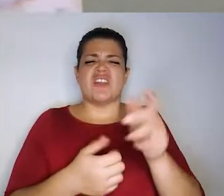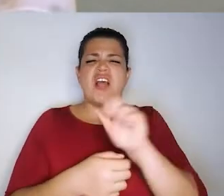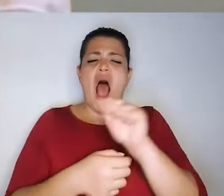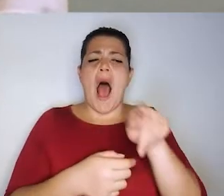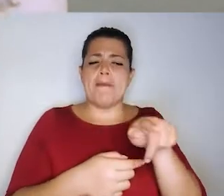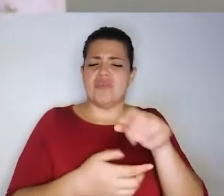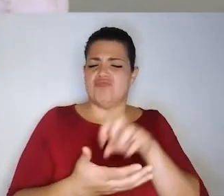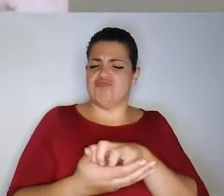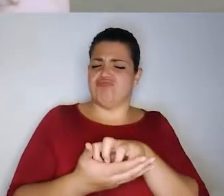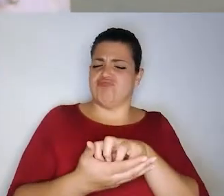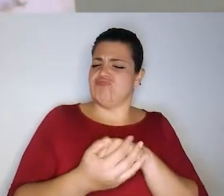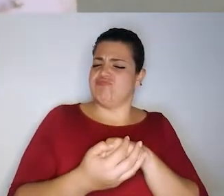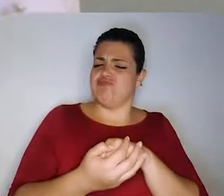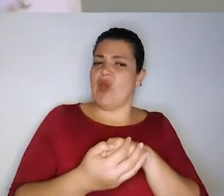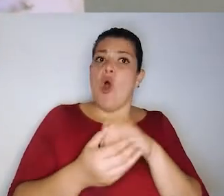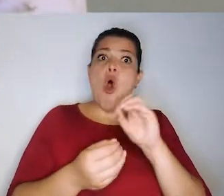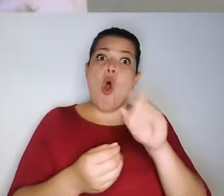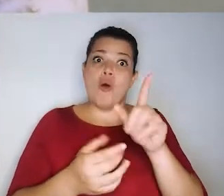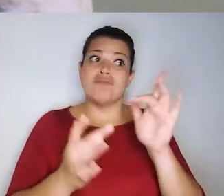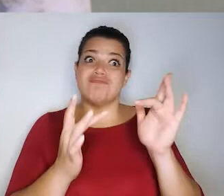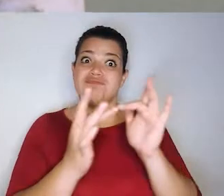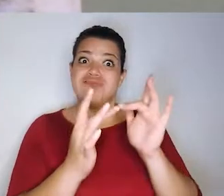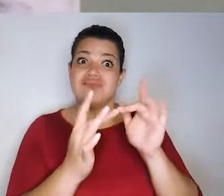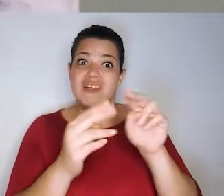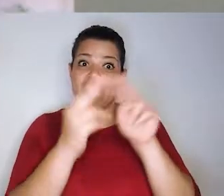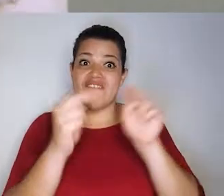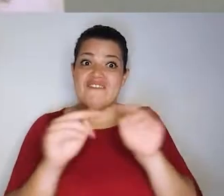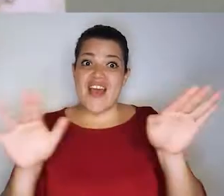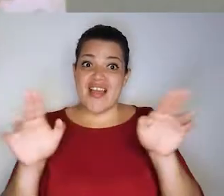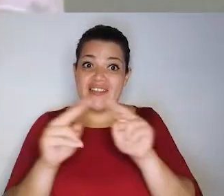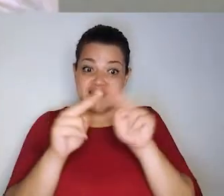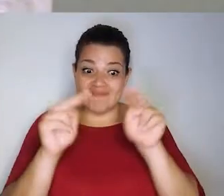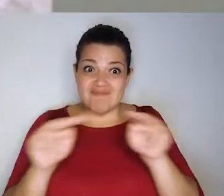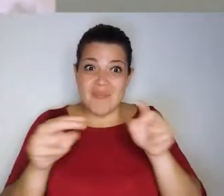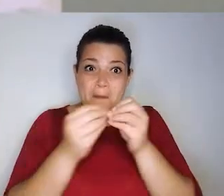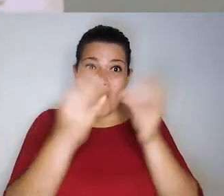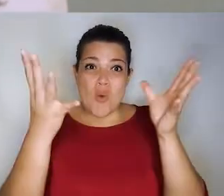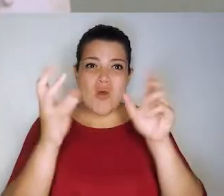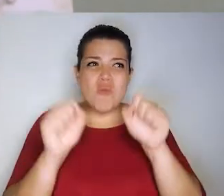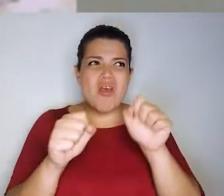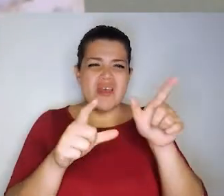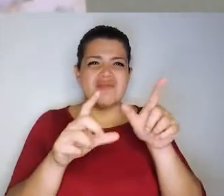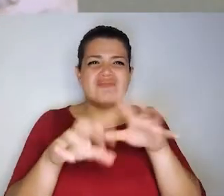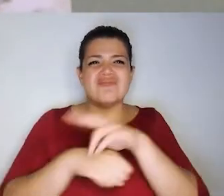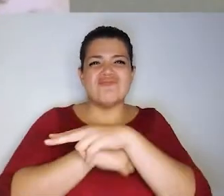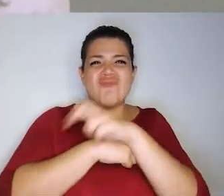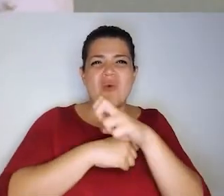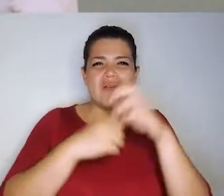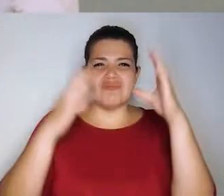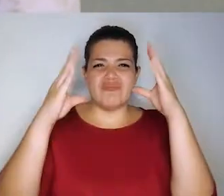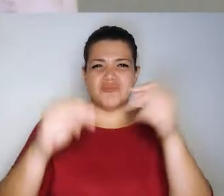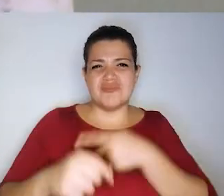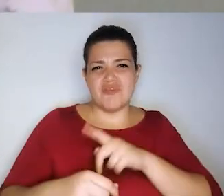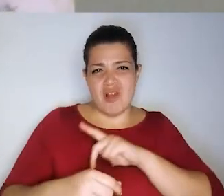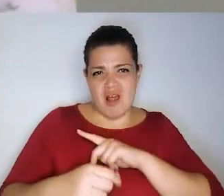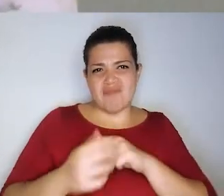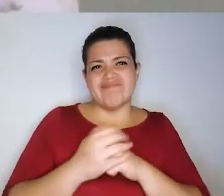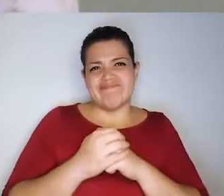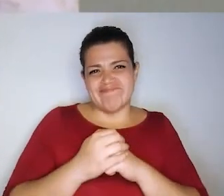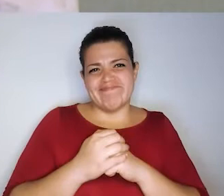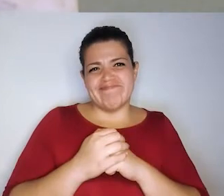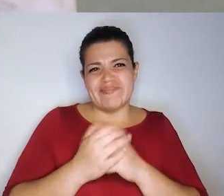y conectarse a redes públicas, ya que esto aumenta la posibilidad de tener acceso a sus datos.